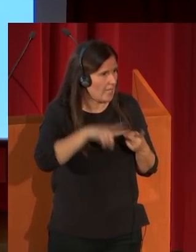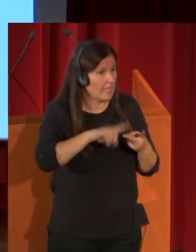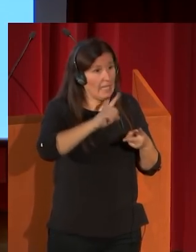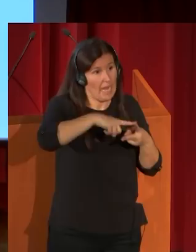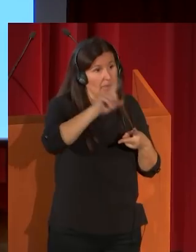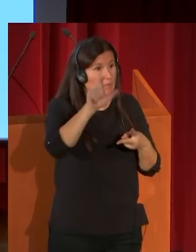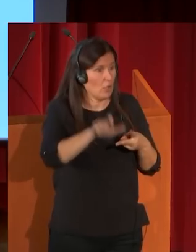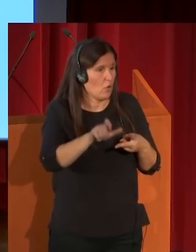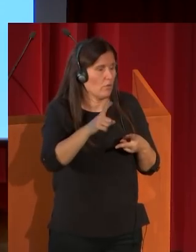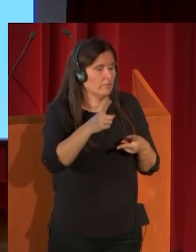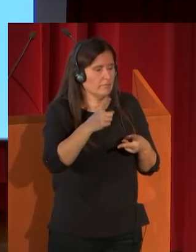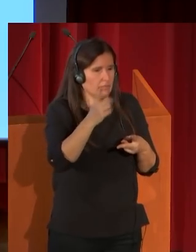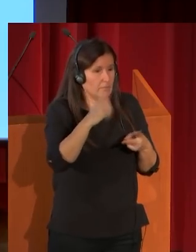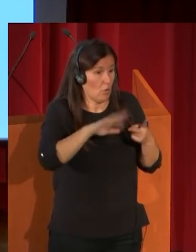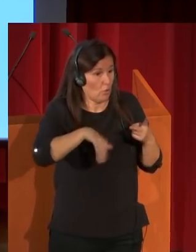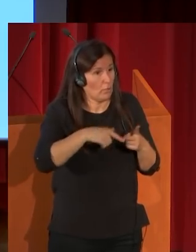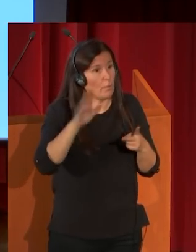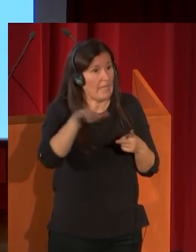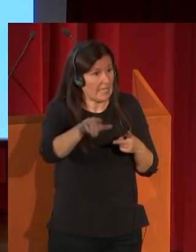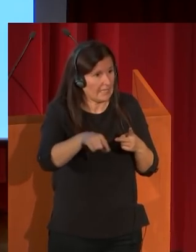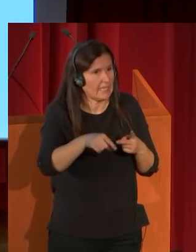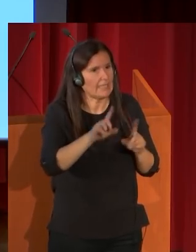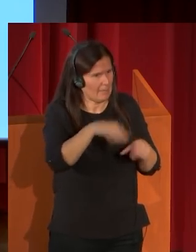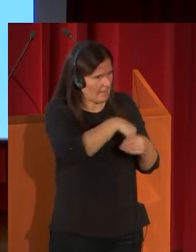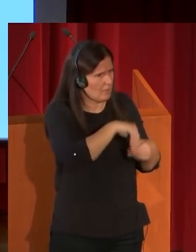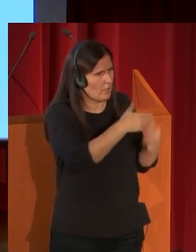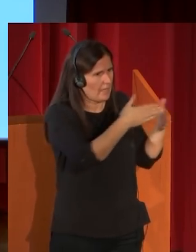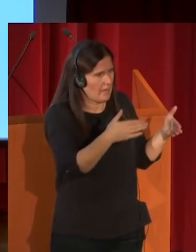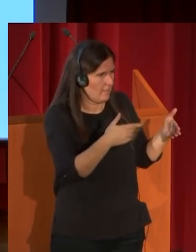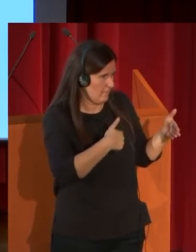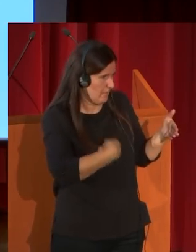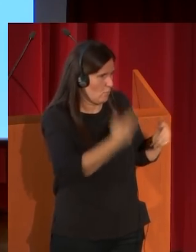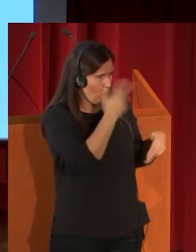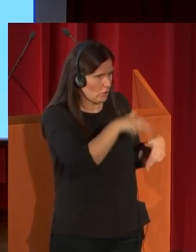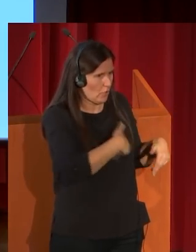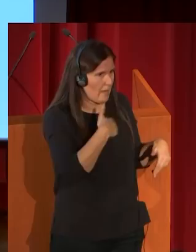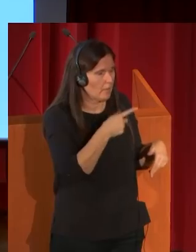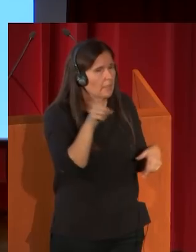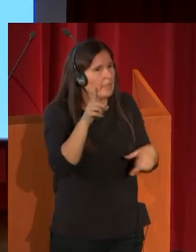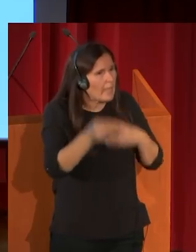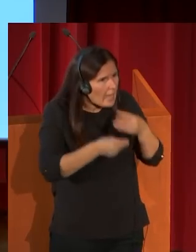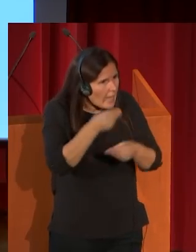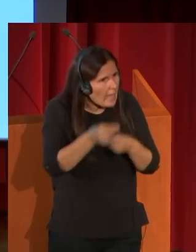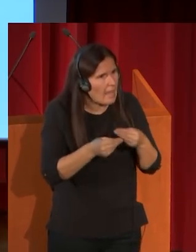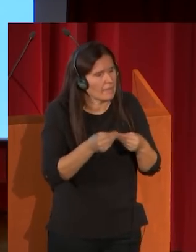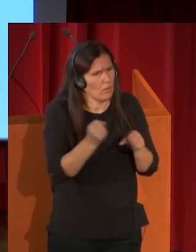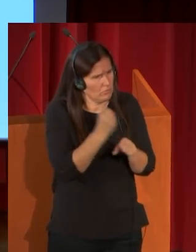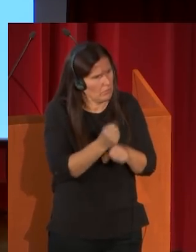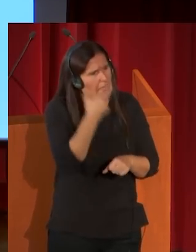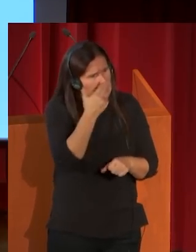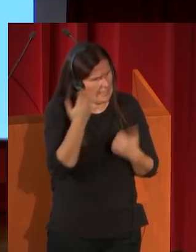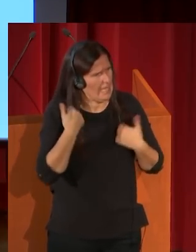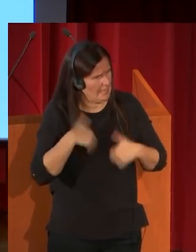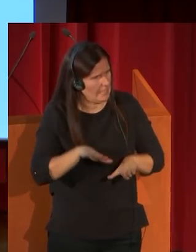pintor paisajista representado este último en el Prado, y desarrolla ya una actividad interesante, pero